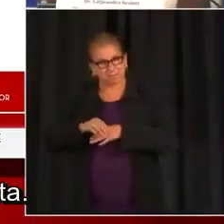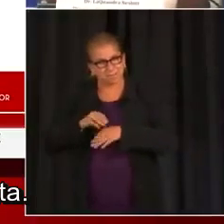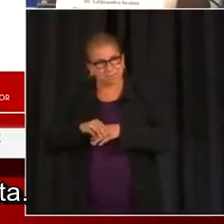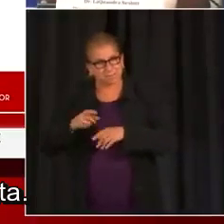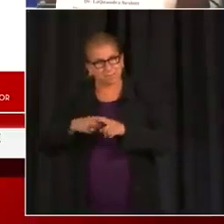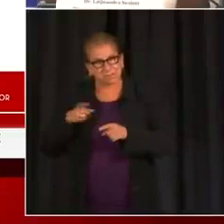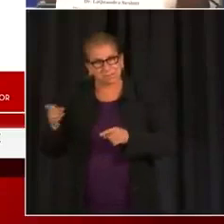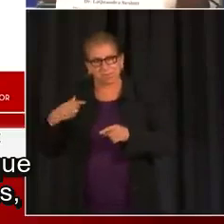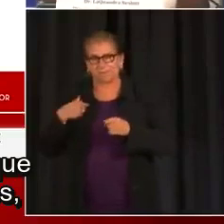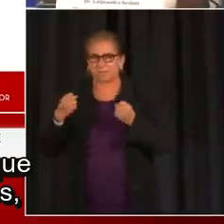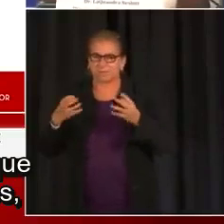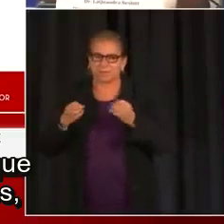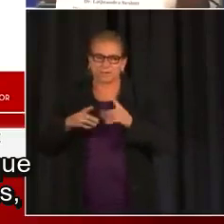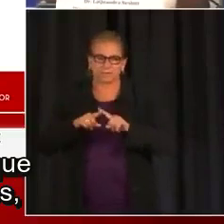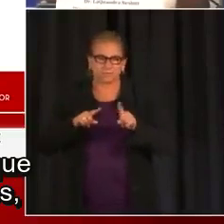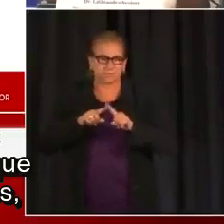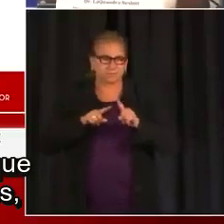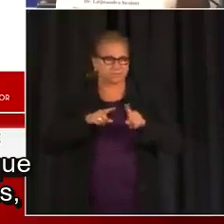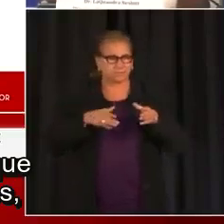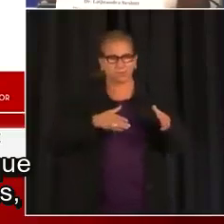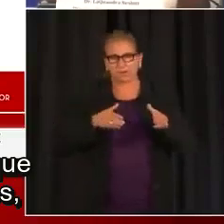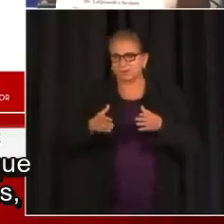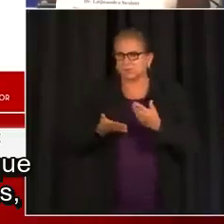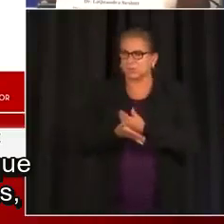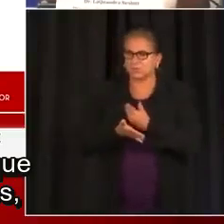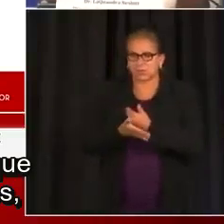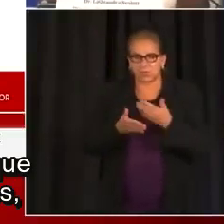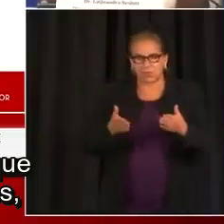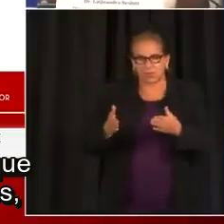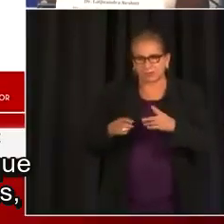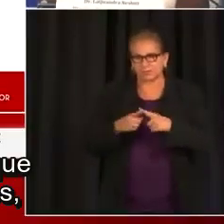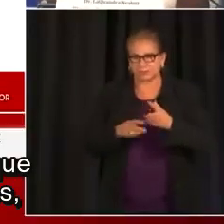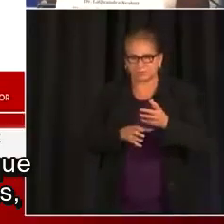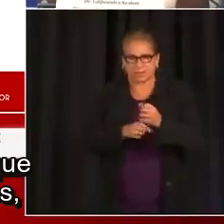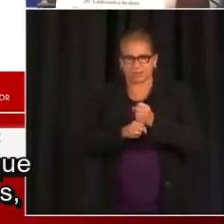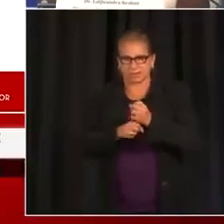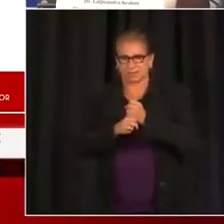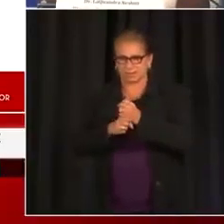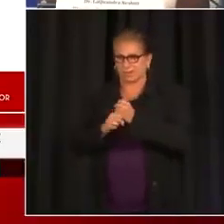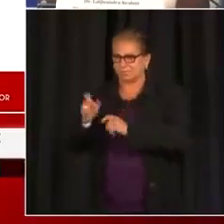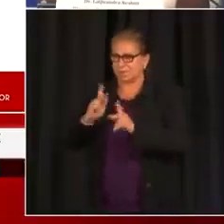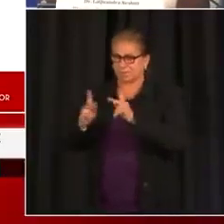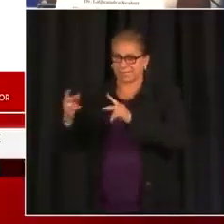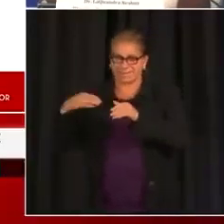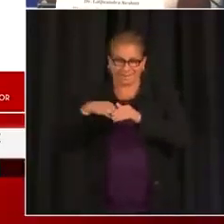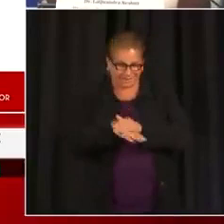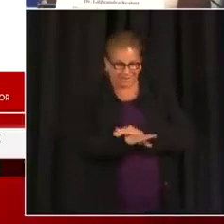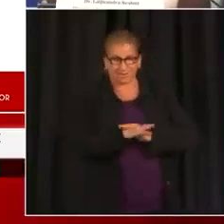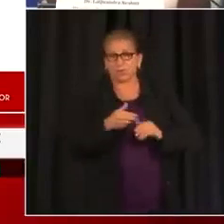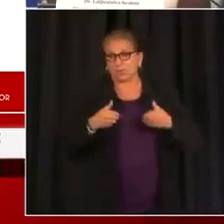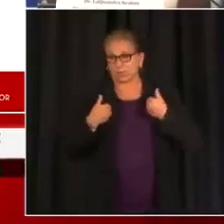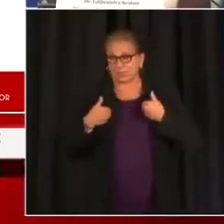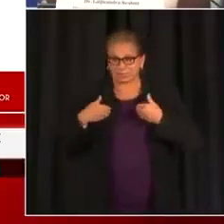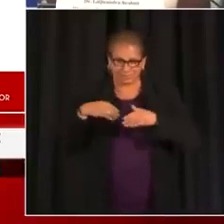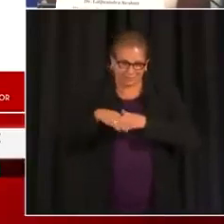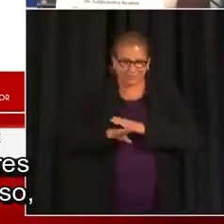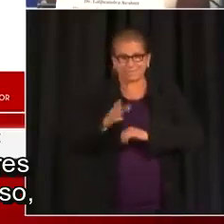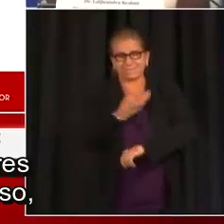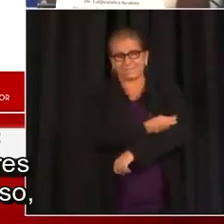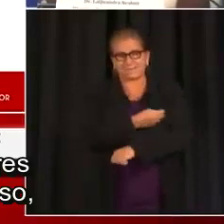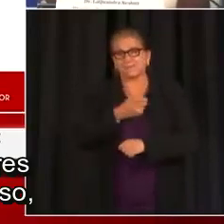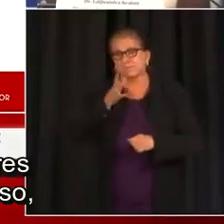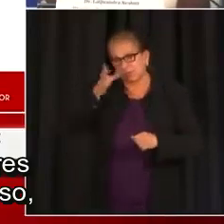pregunta. Así que hay muchas maneras en las que nos seguimos enfocando a los jóvenes para que reciban la vacuna contra la COVID-19.